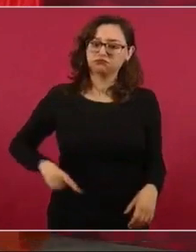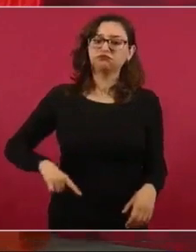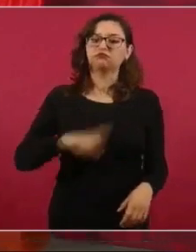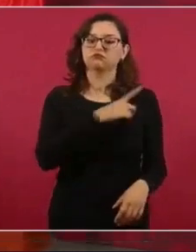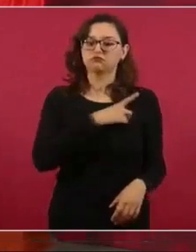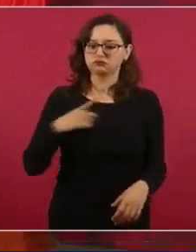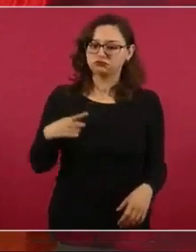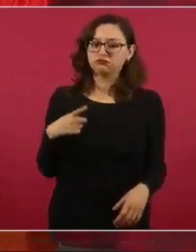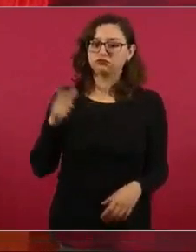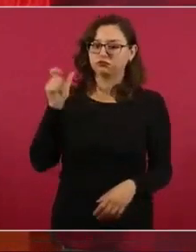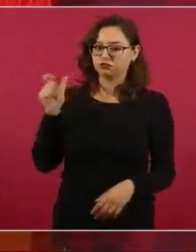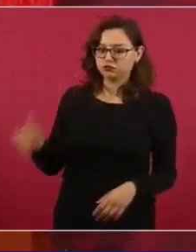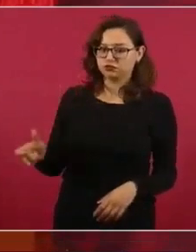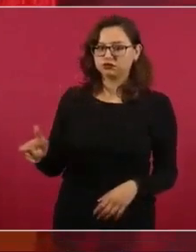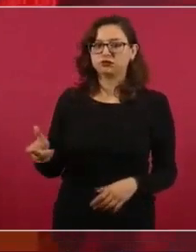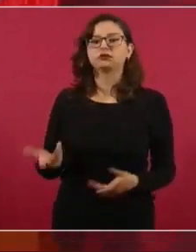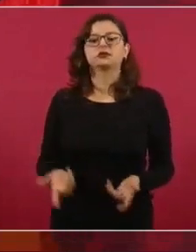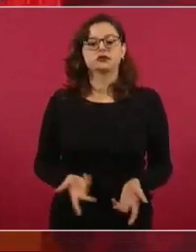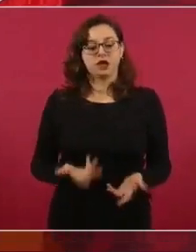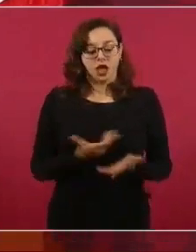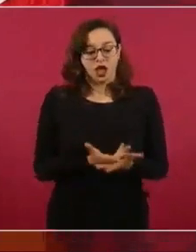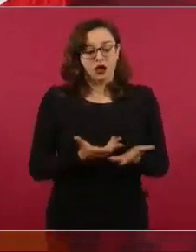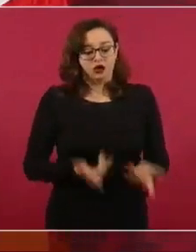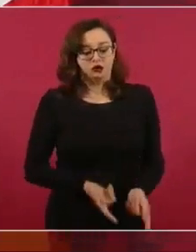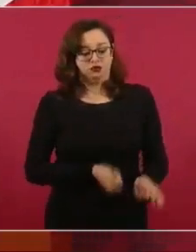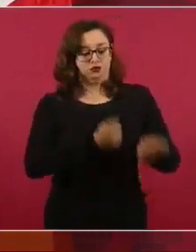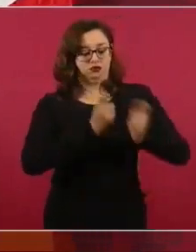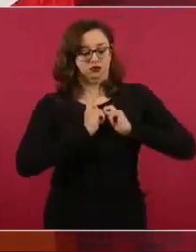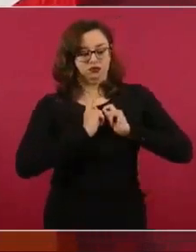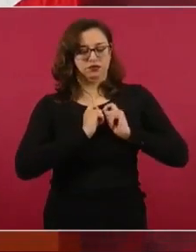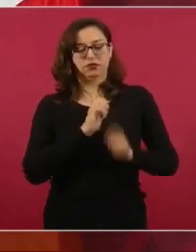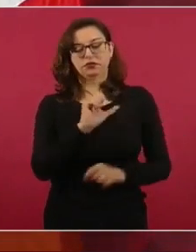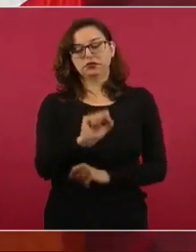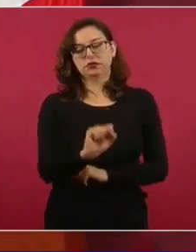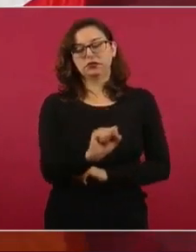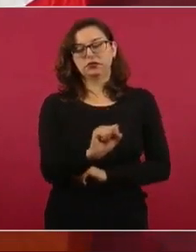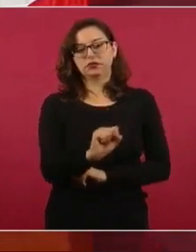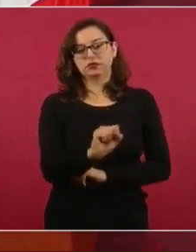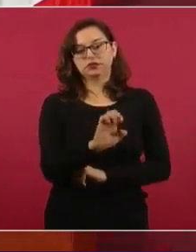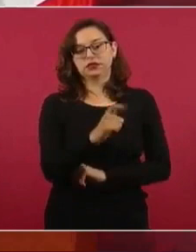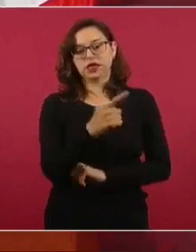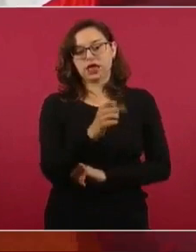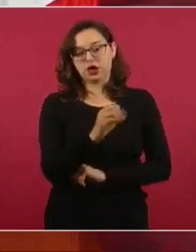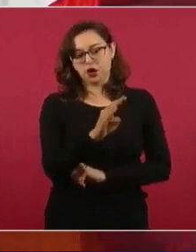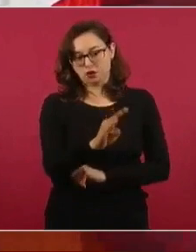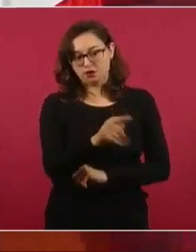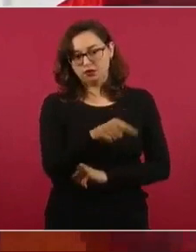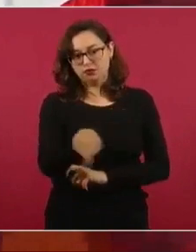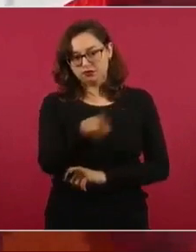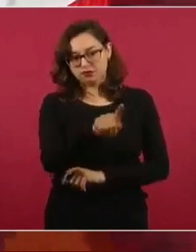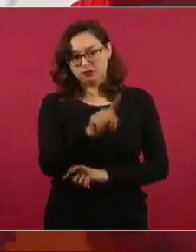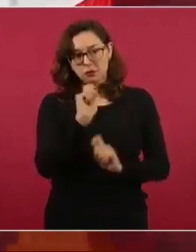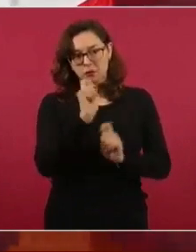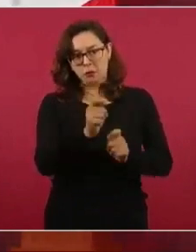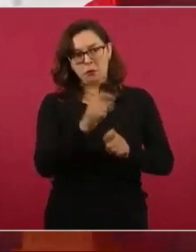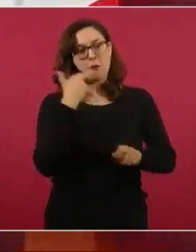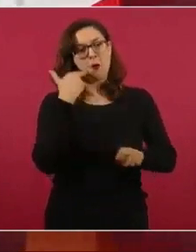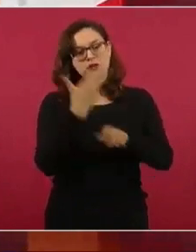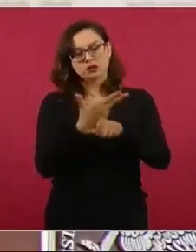ya lo está viendo la Secretaría de Gobernación para